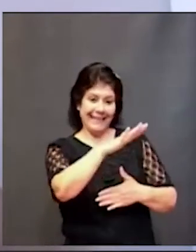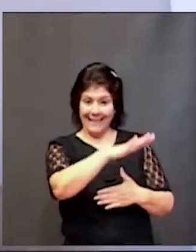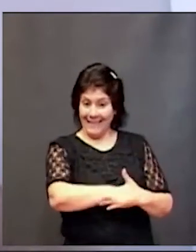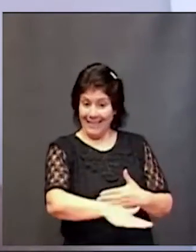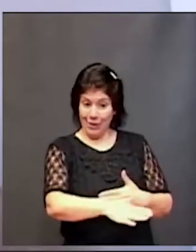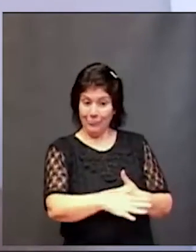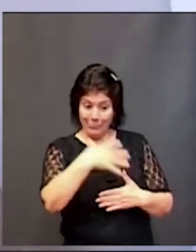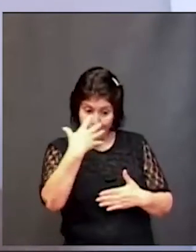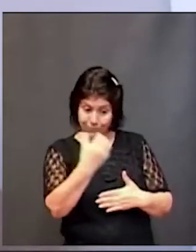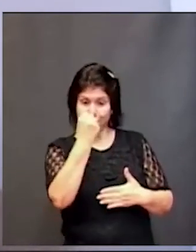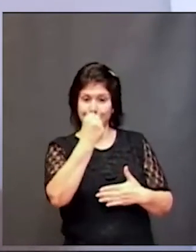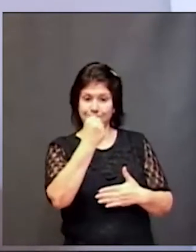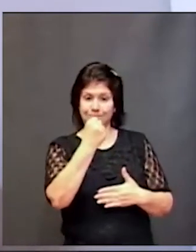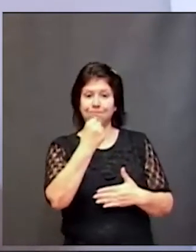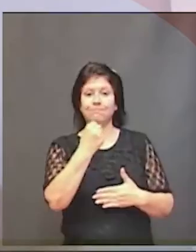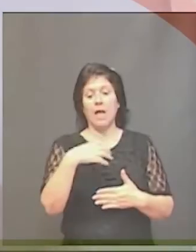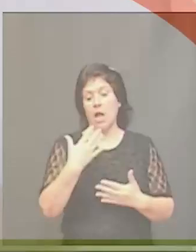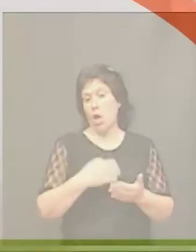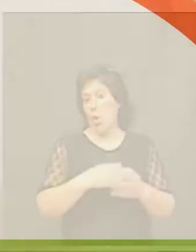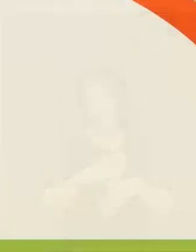dice ¿no? es importantísimo sí